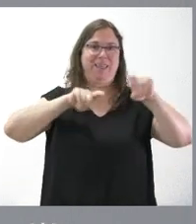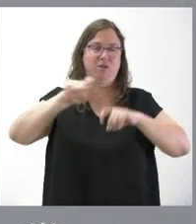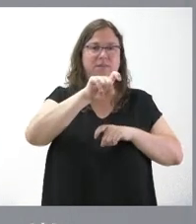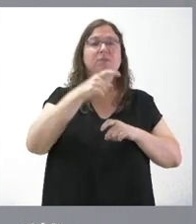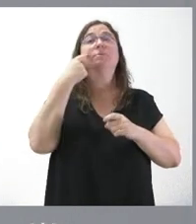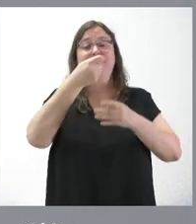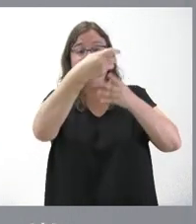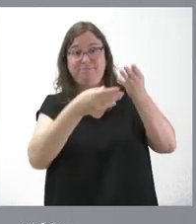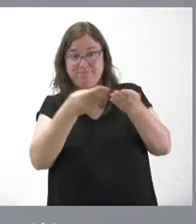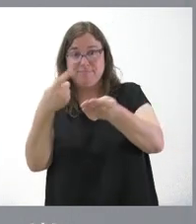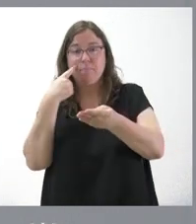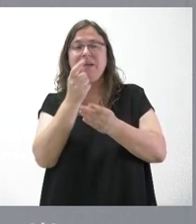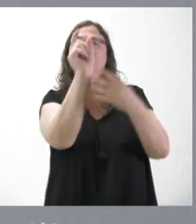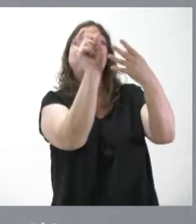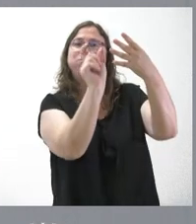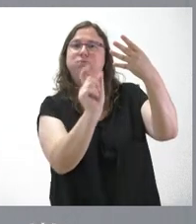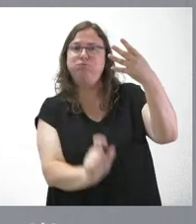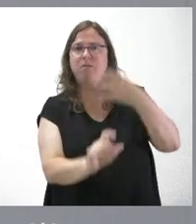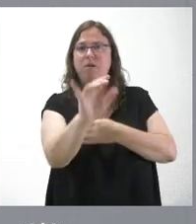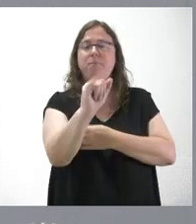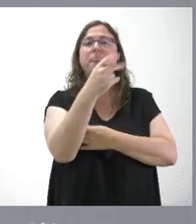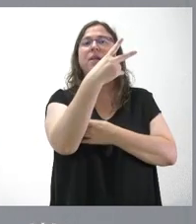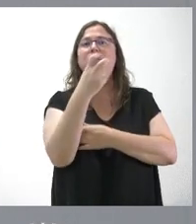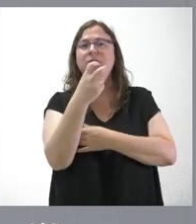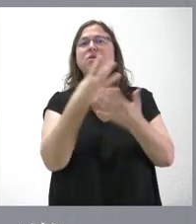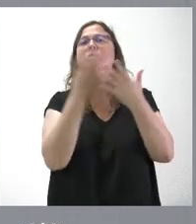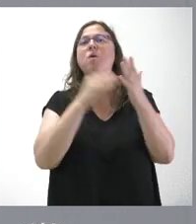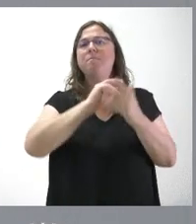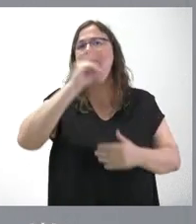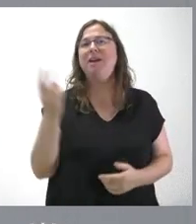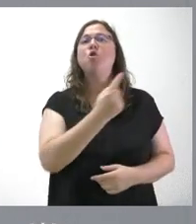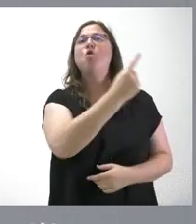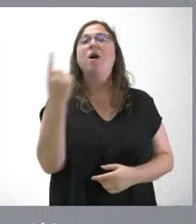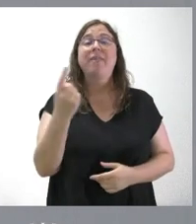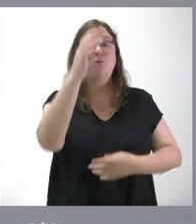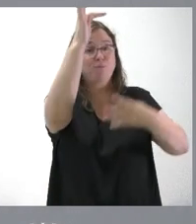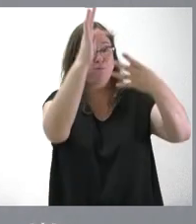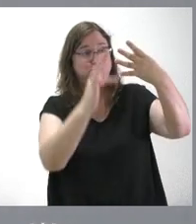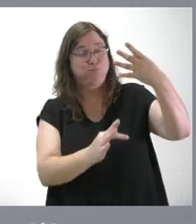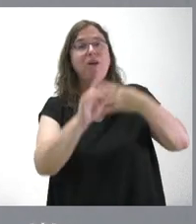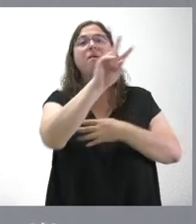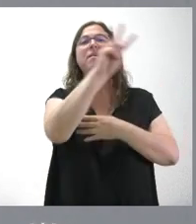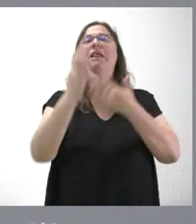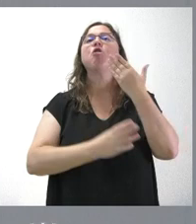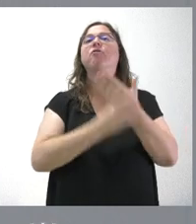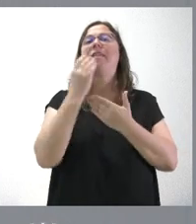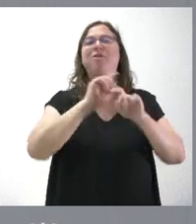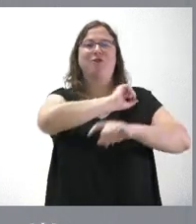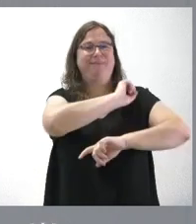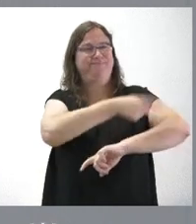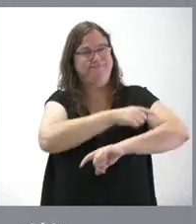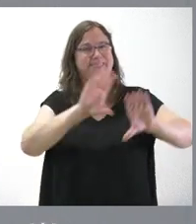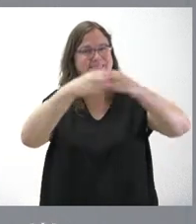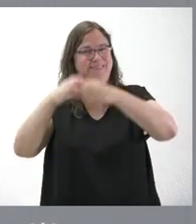distribución del importe que les he señalado, 229.000 euros, en cada una de las 22 federaciones deportivas que les he